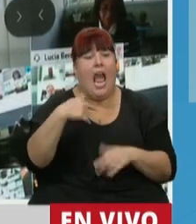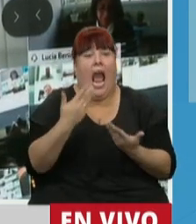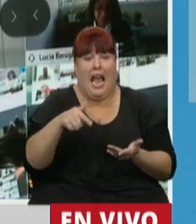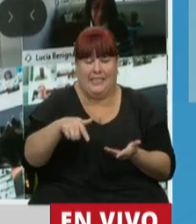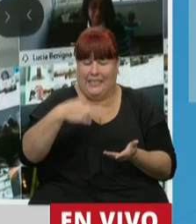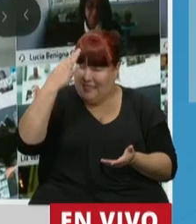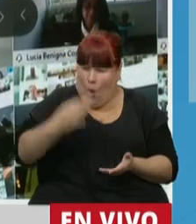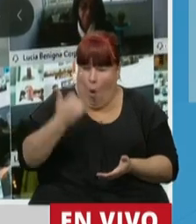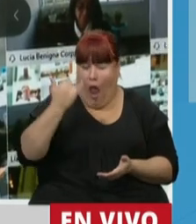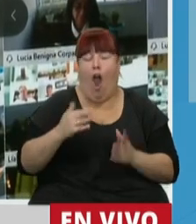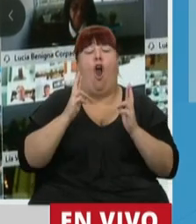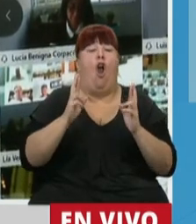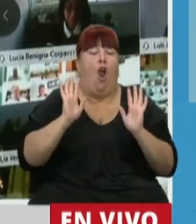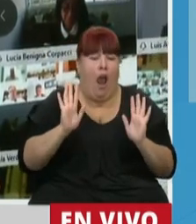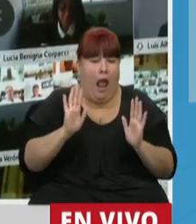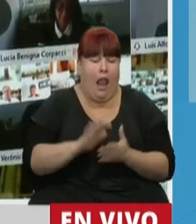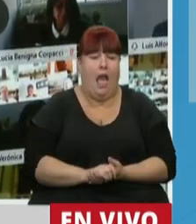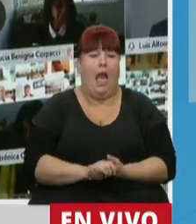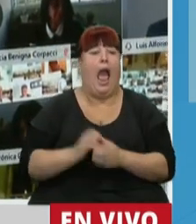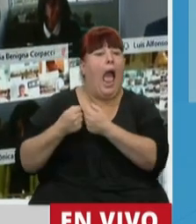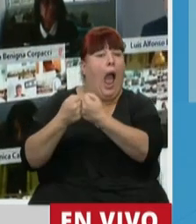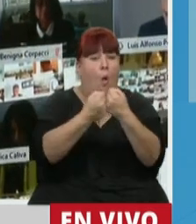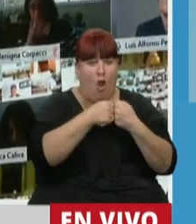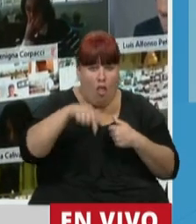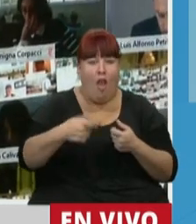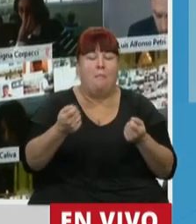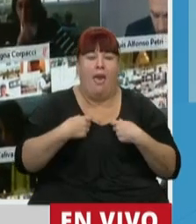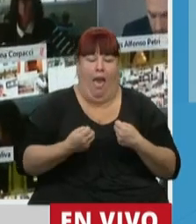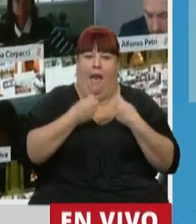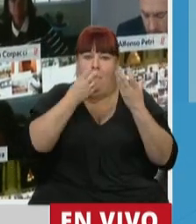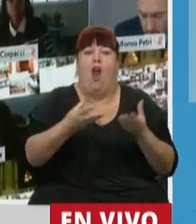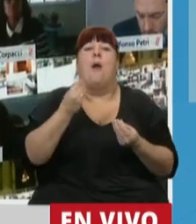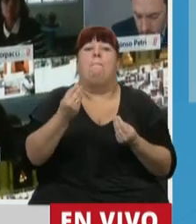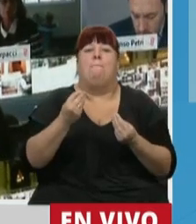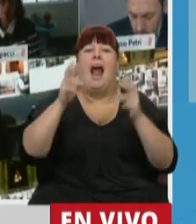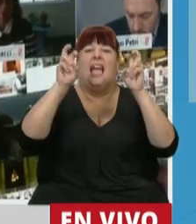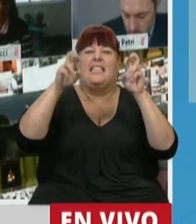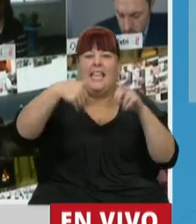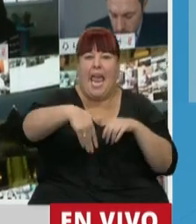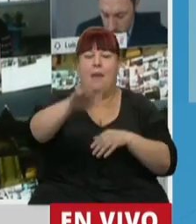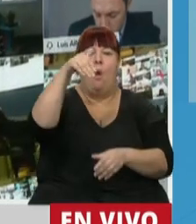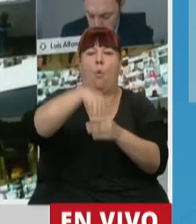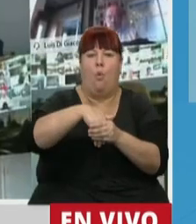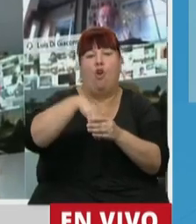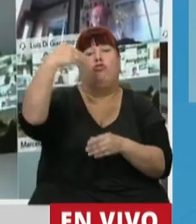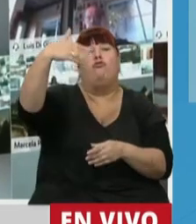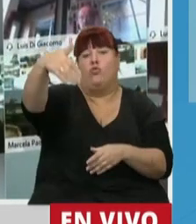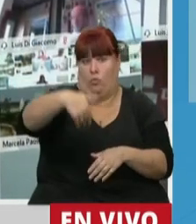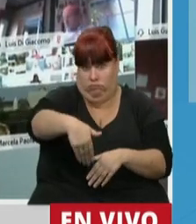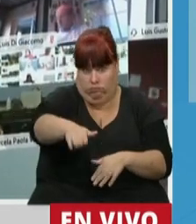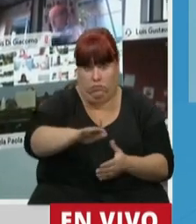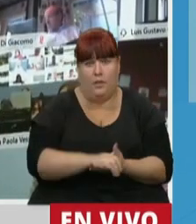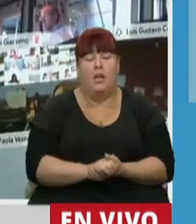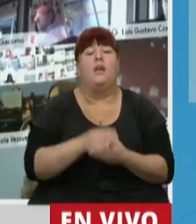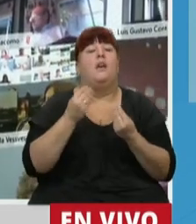podemos estar seguros, y ojalá el consenso este nos ilumine en las cuestiones que vamos a tener que votar en un futuro inmediato,